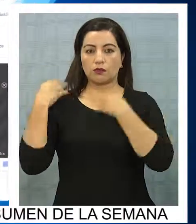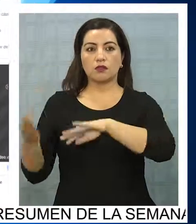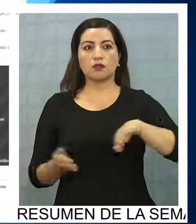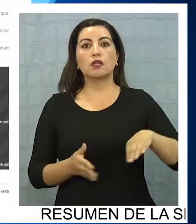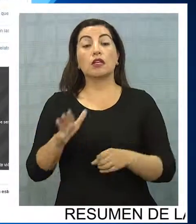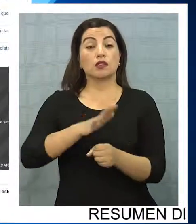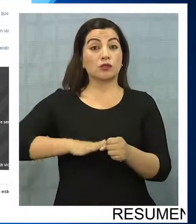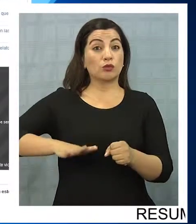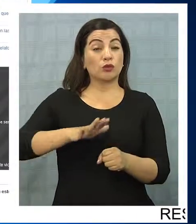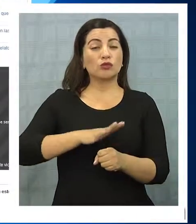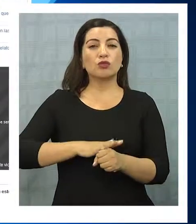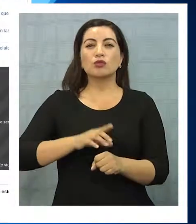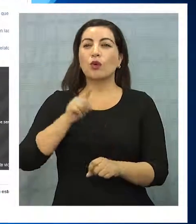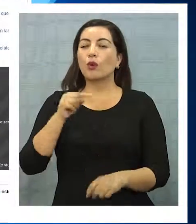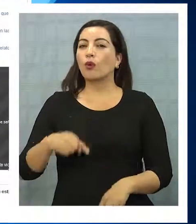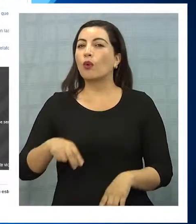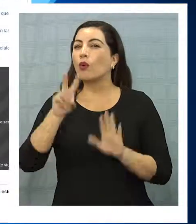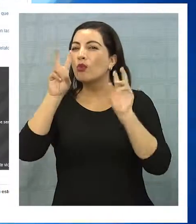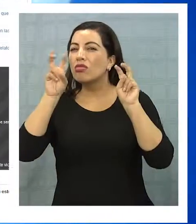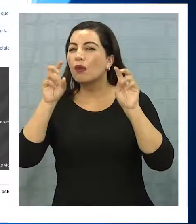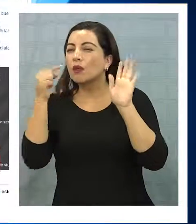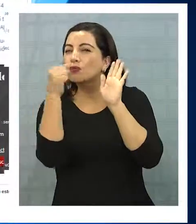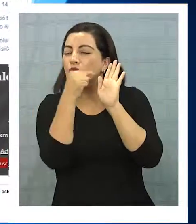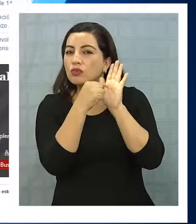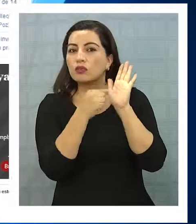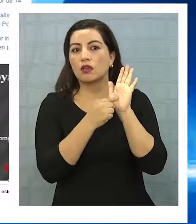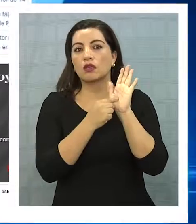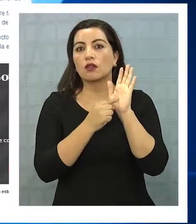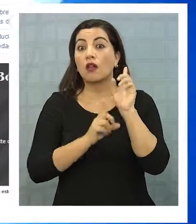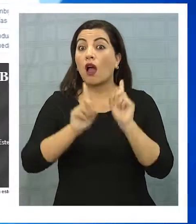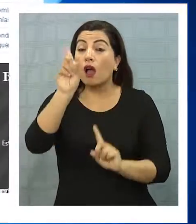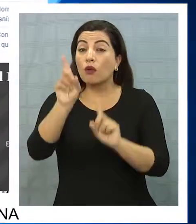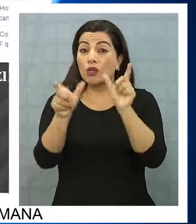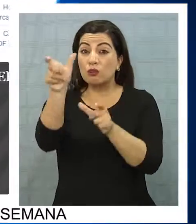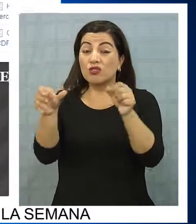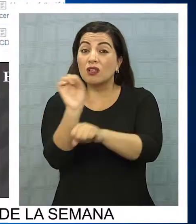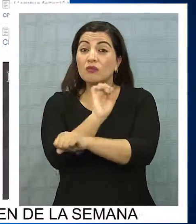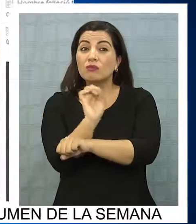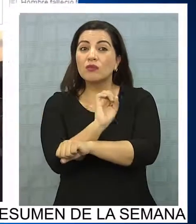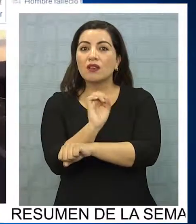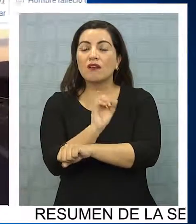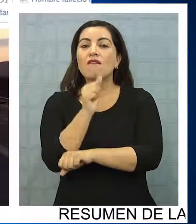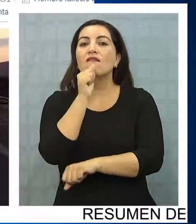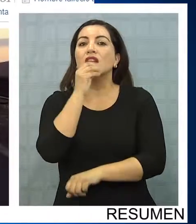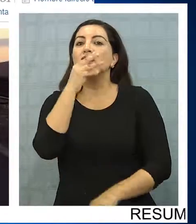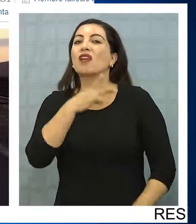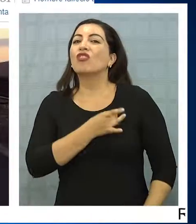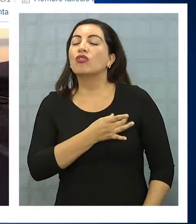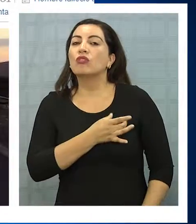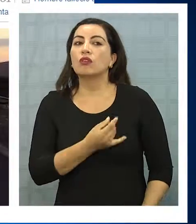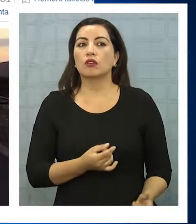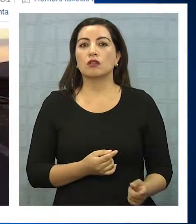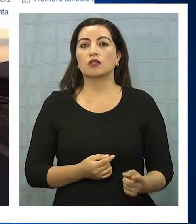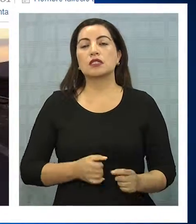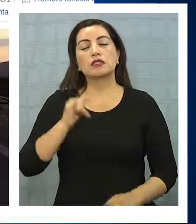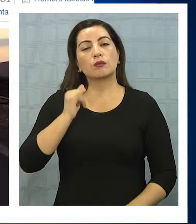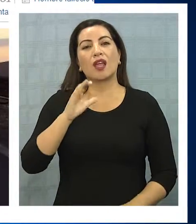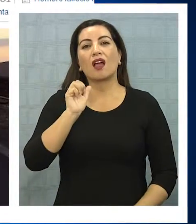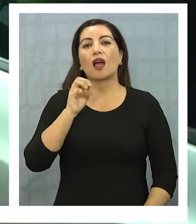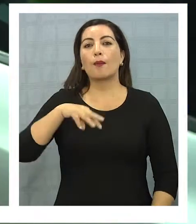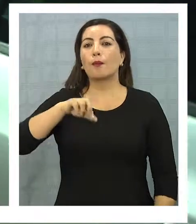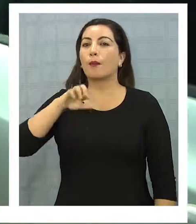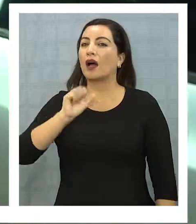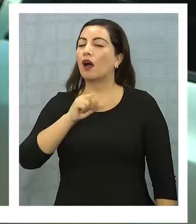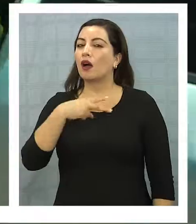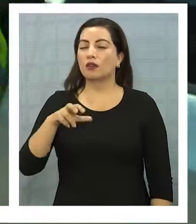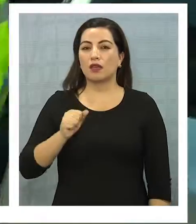situación es un caso puntual, pero que refleja la indolencia de algunos conductores que no han acogido las numerosas campañas como Tolerancia